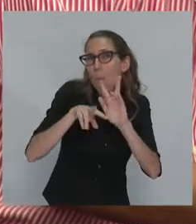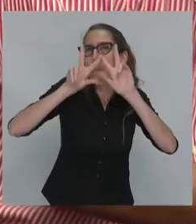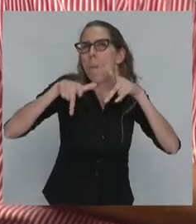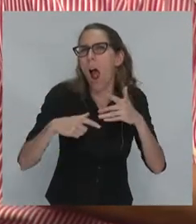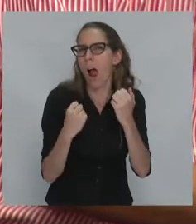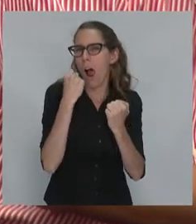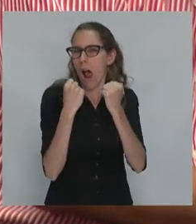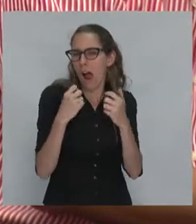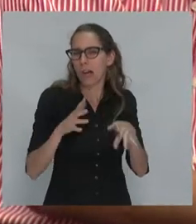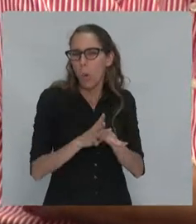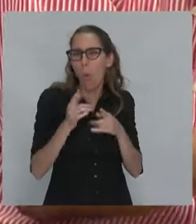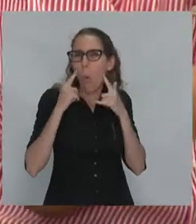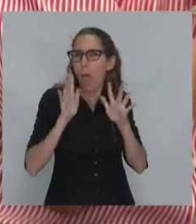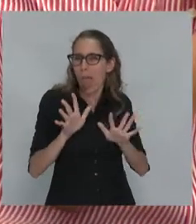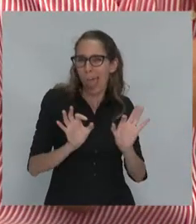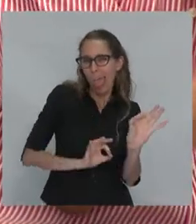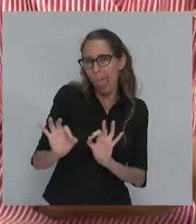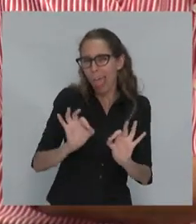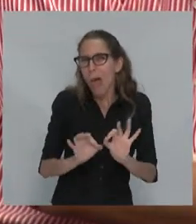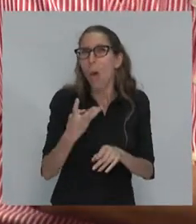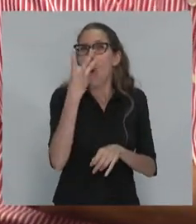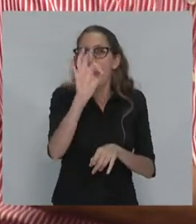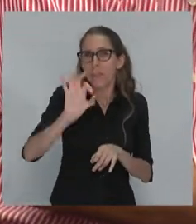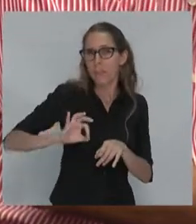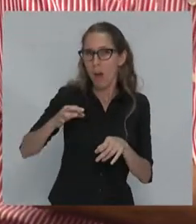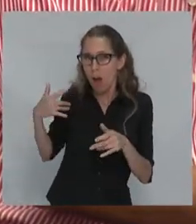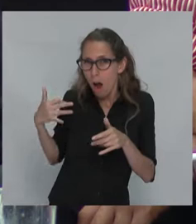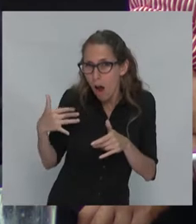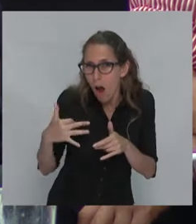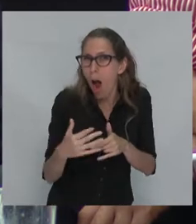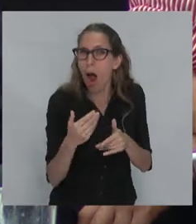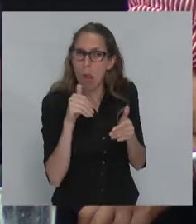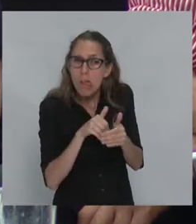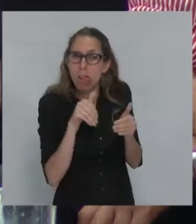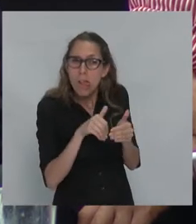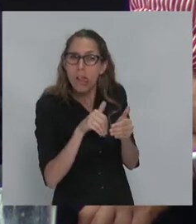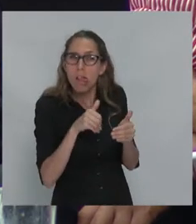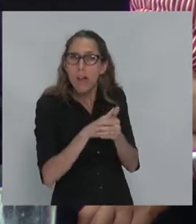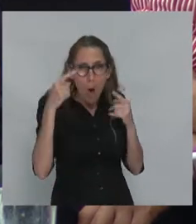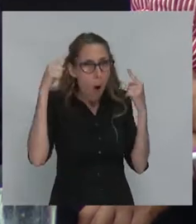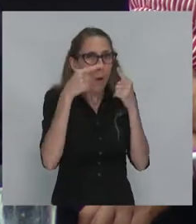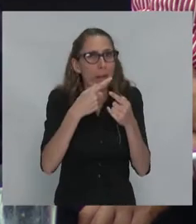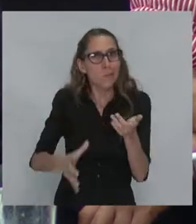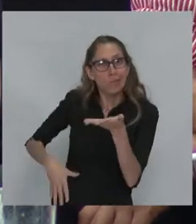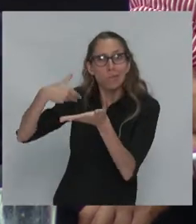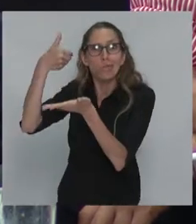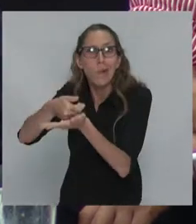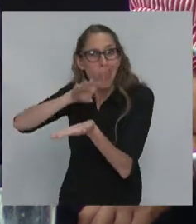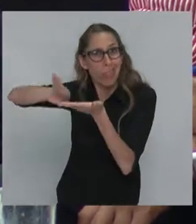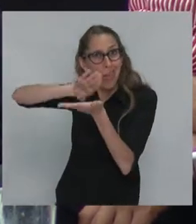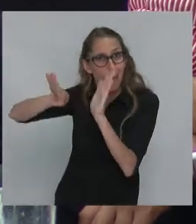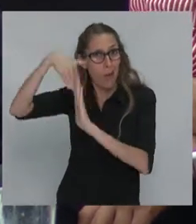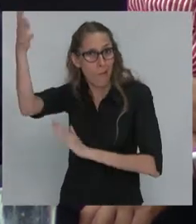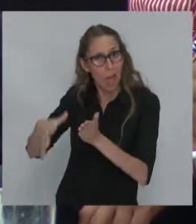a lo largo de 40 años para pagar la deuda externa, han